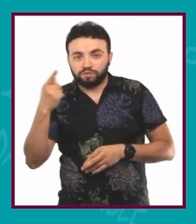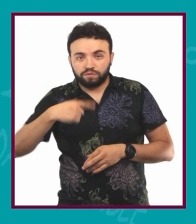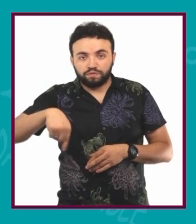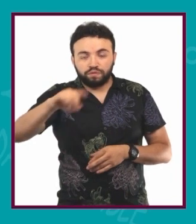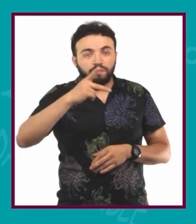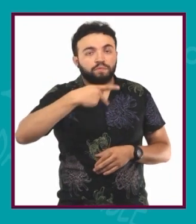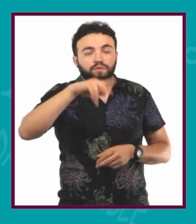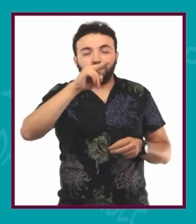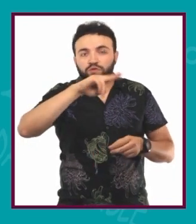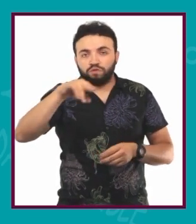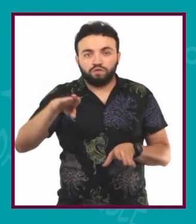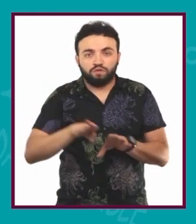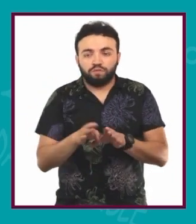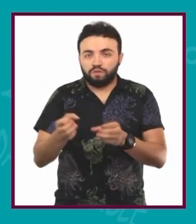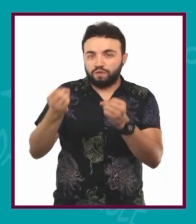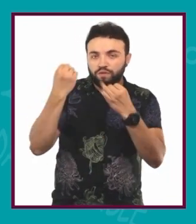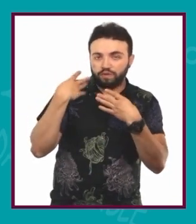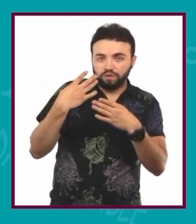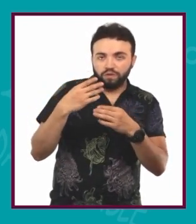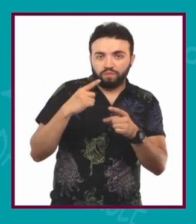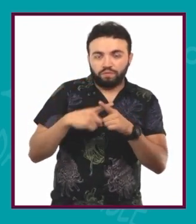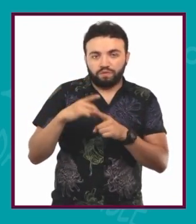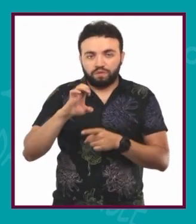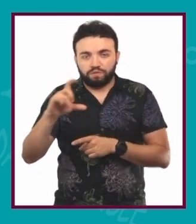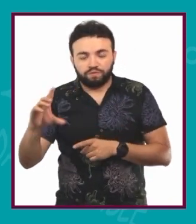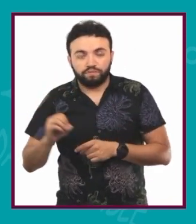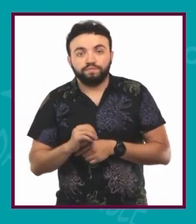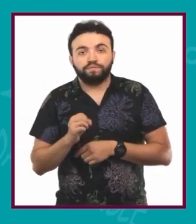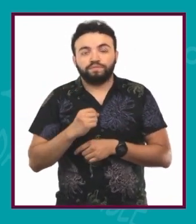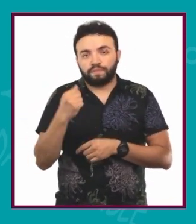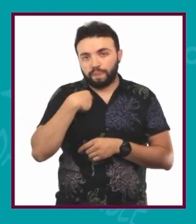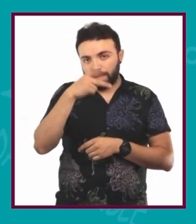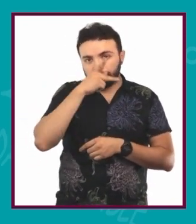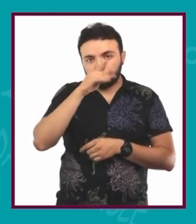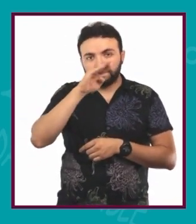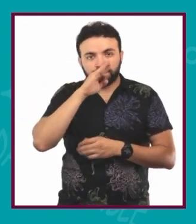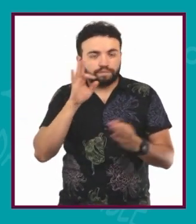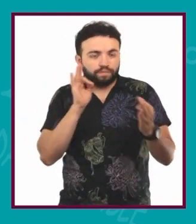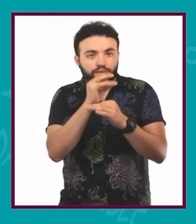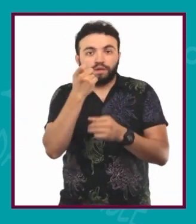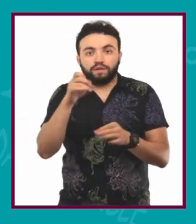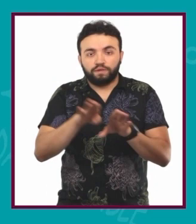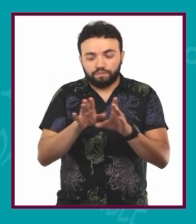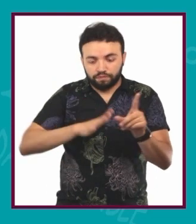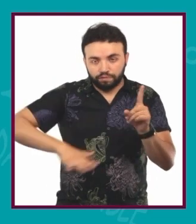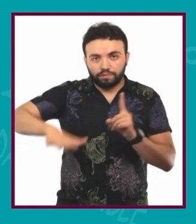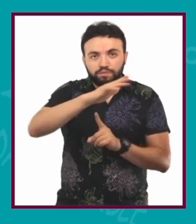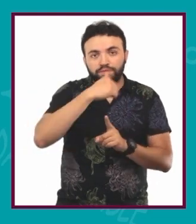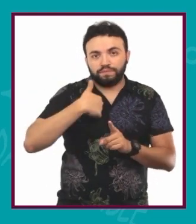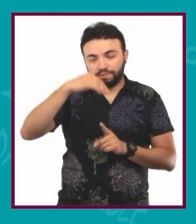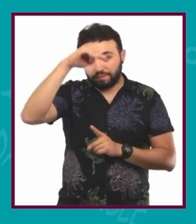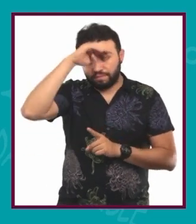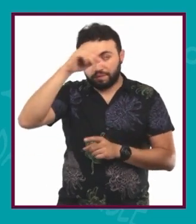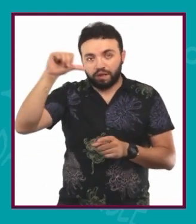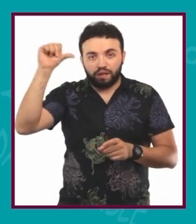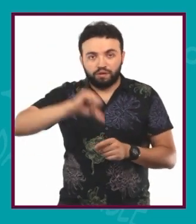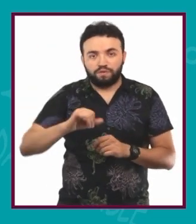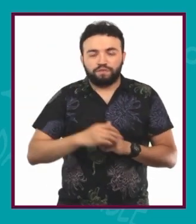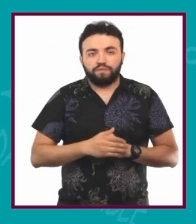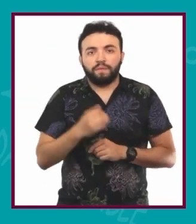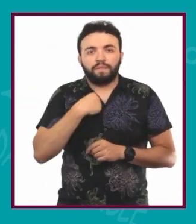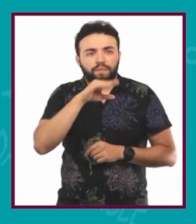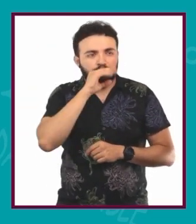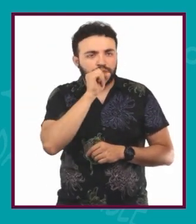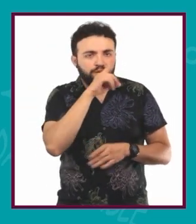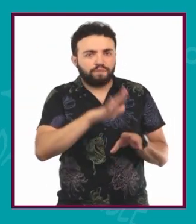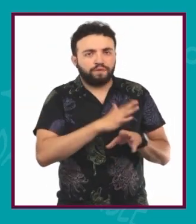pero que nunca me dejara influenciar por ellos. Mis padres y familiares cercanos, ellos son la base de los pensamientos que tengo hoy en día. Y mi mamá también, más que